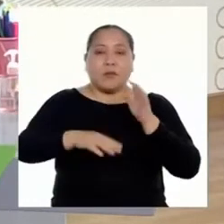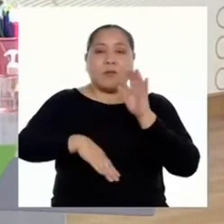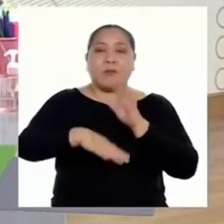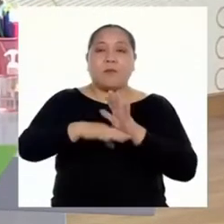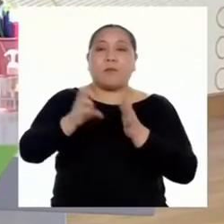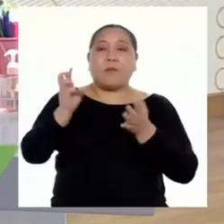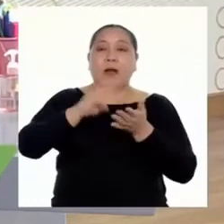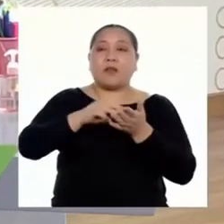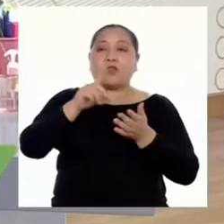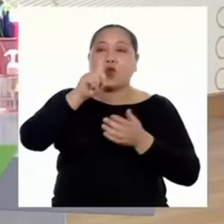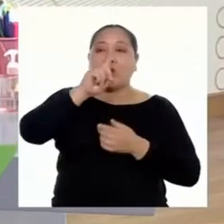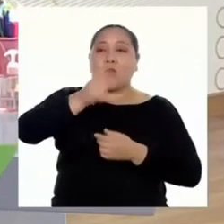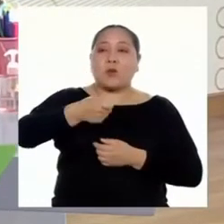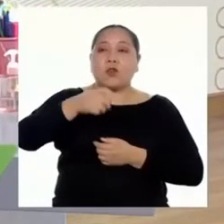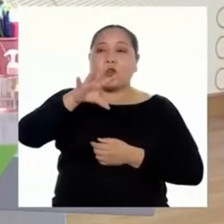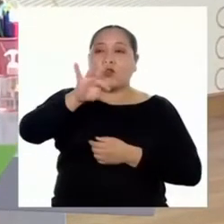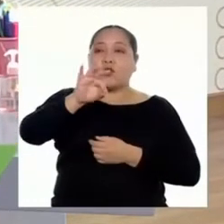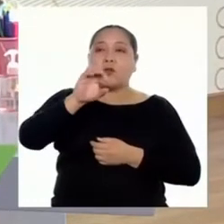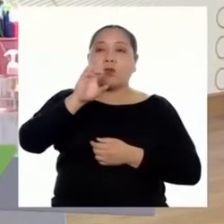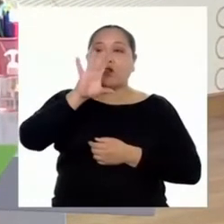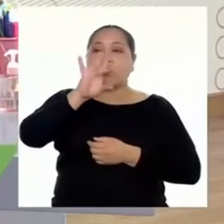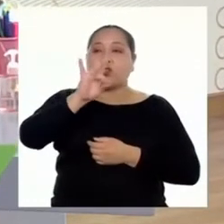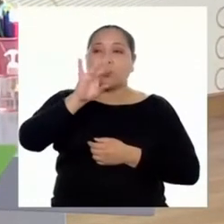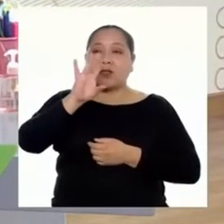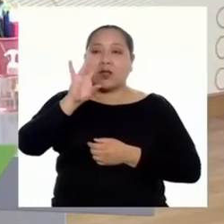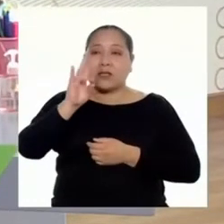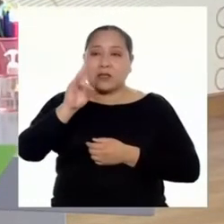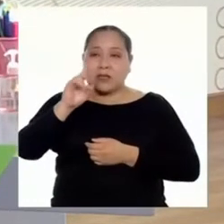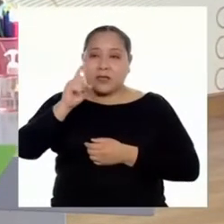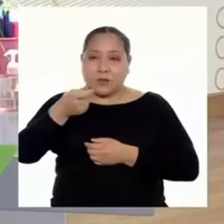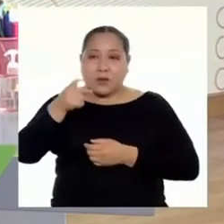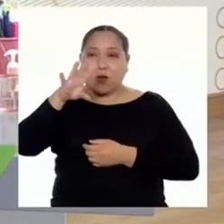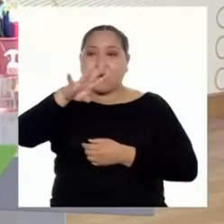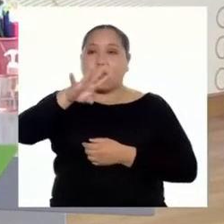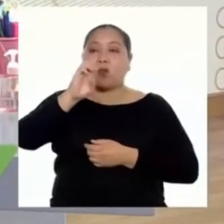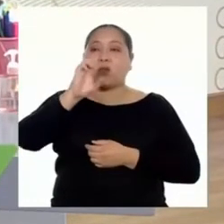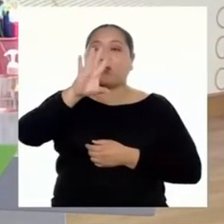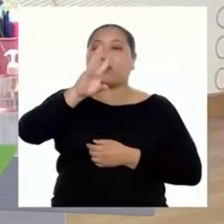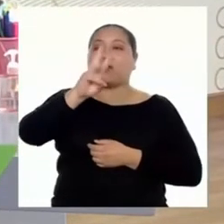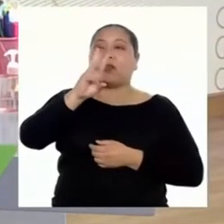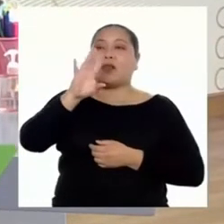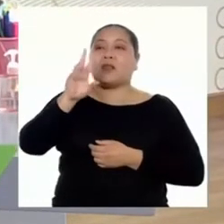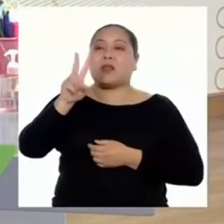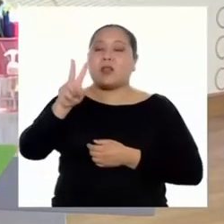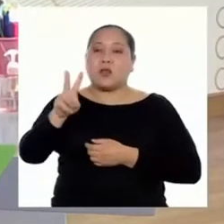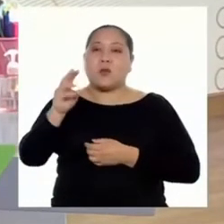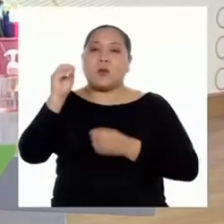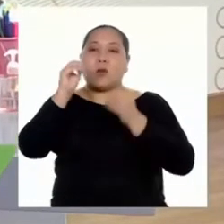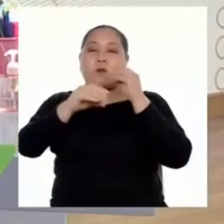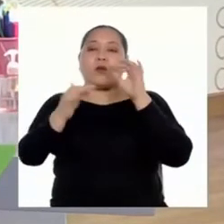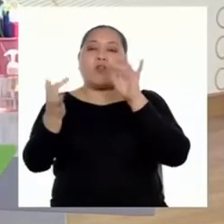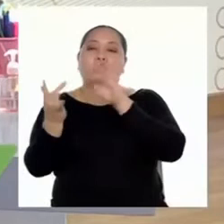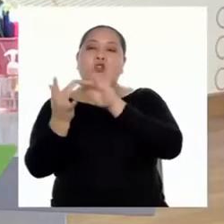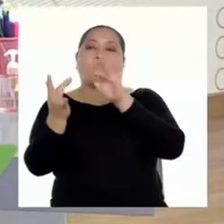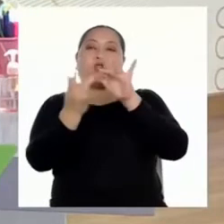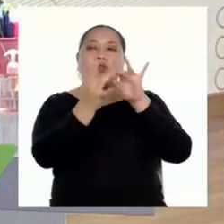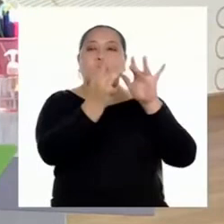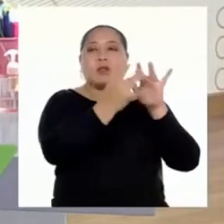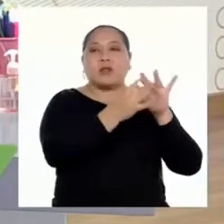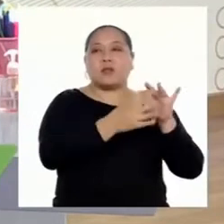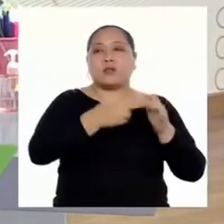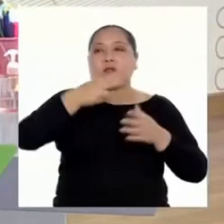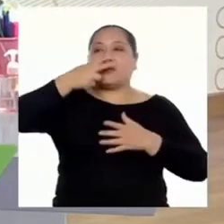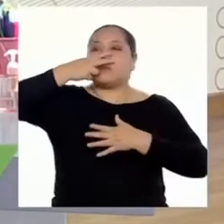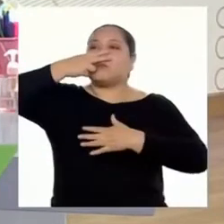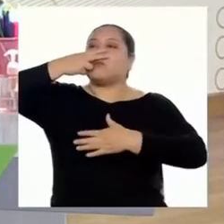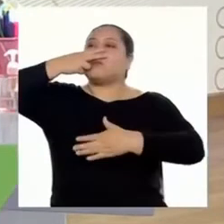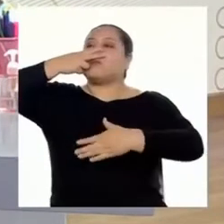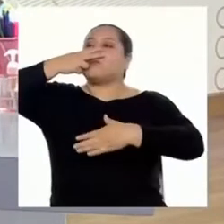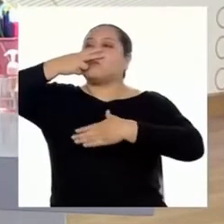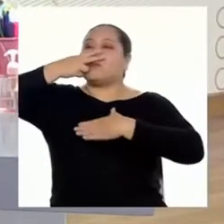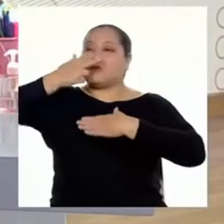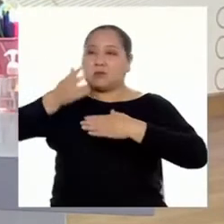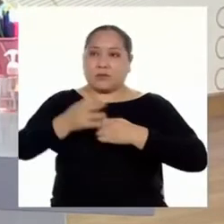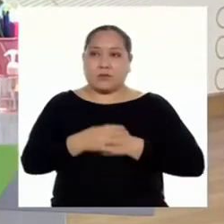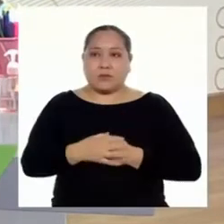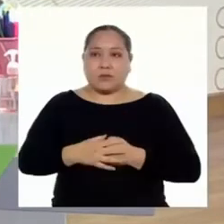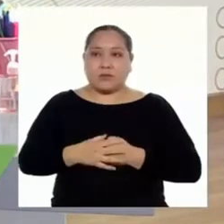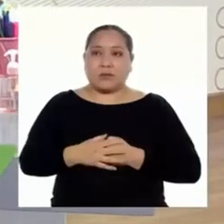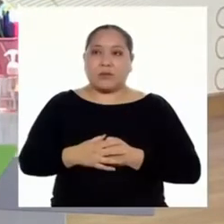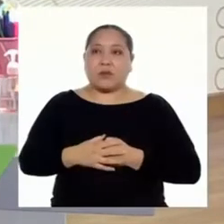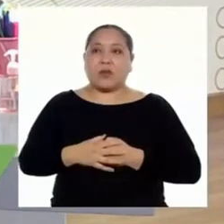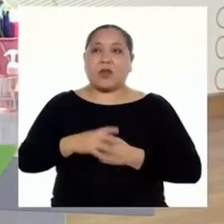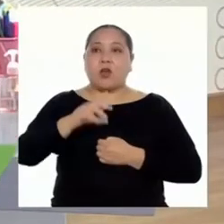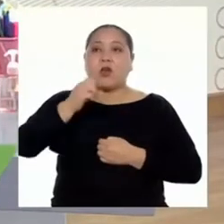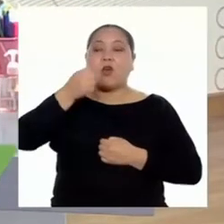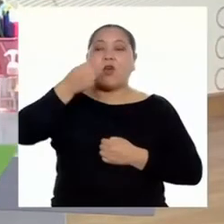1.987.462 para la instalación de redes y de oxígeno. Y por último,